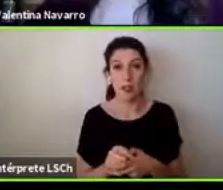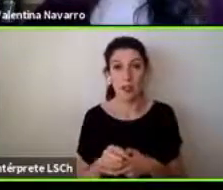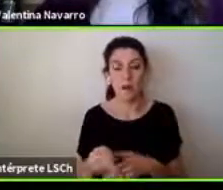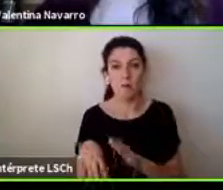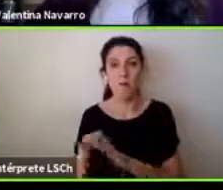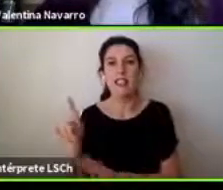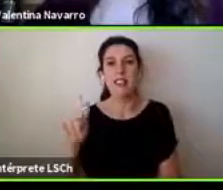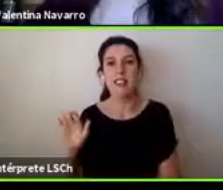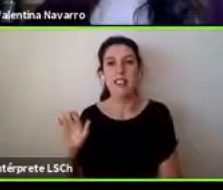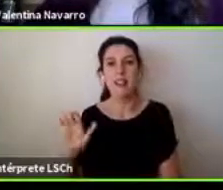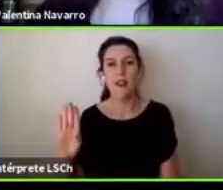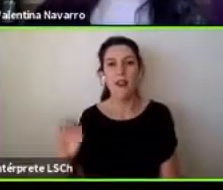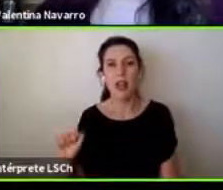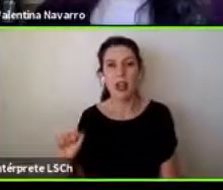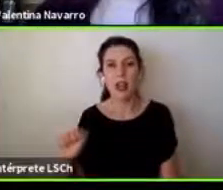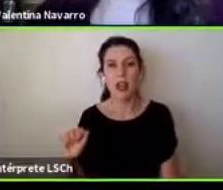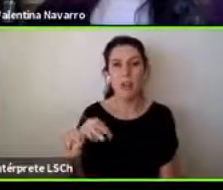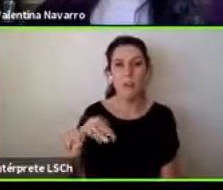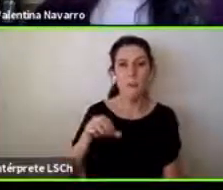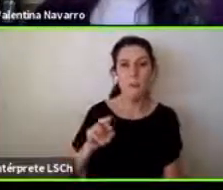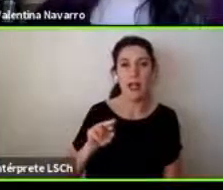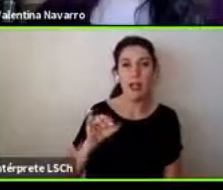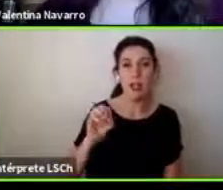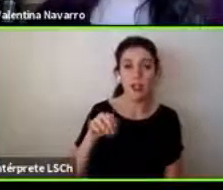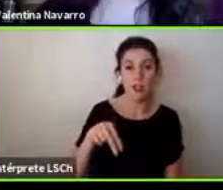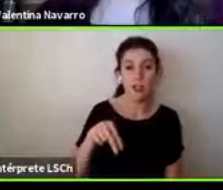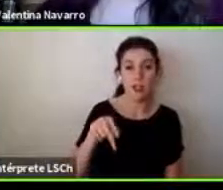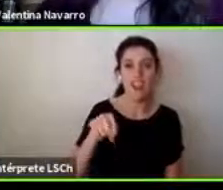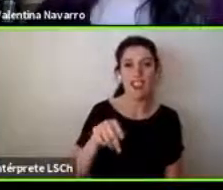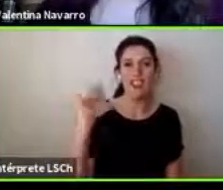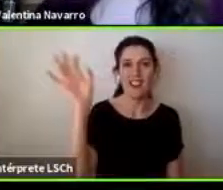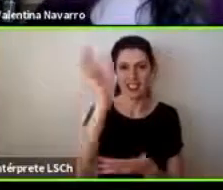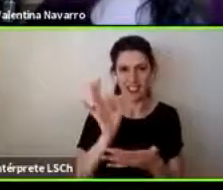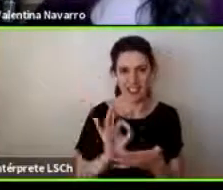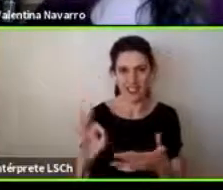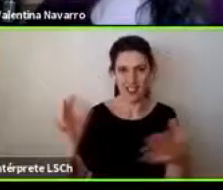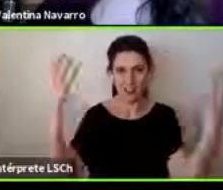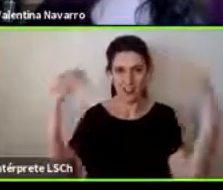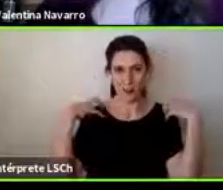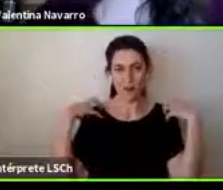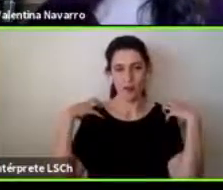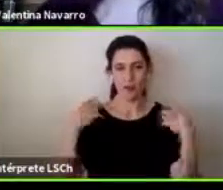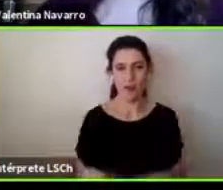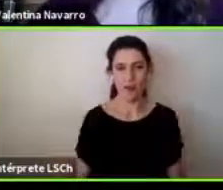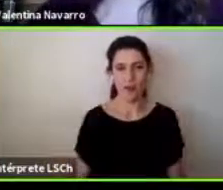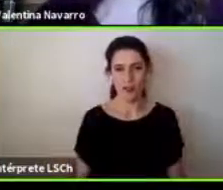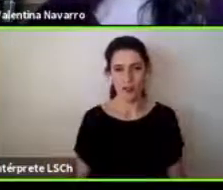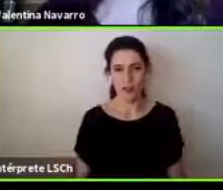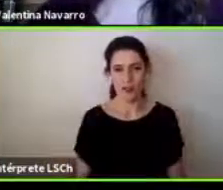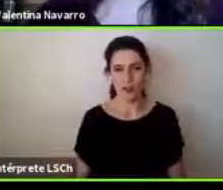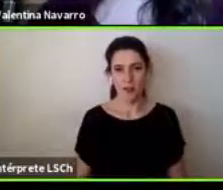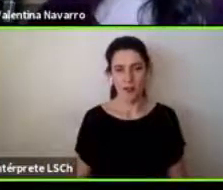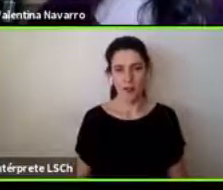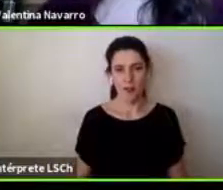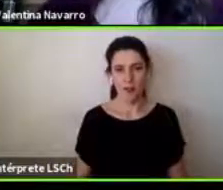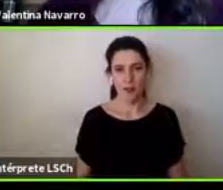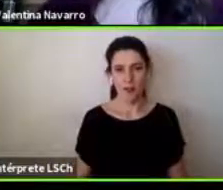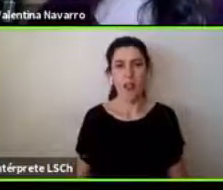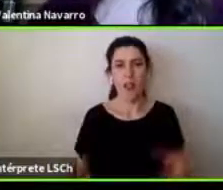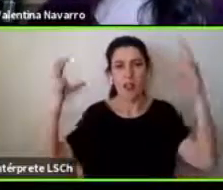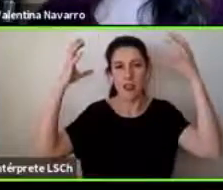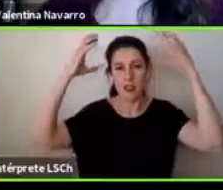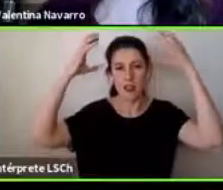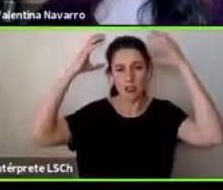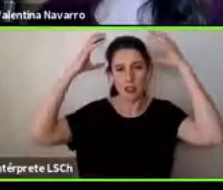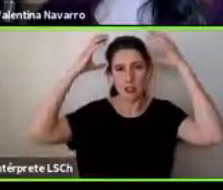como ilustradores oficiales de Neuromundos en Neuromundos el apoyo visual tiene un componente